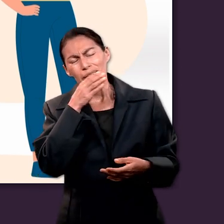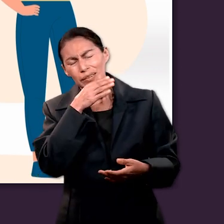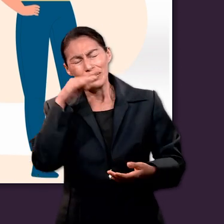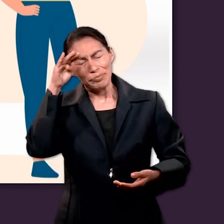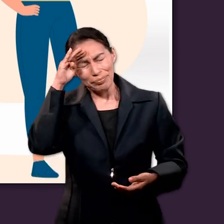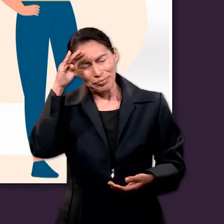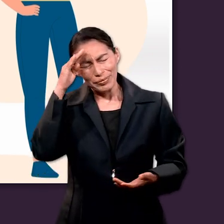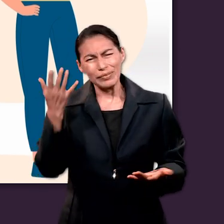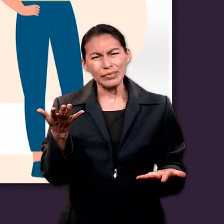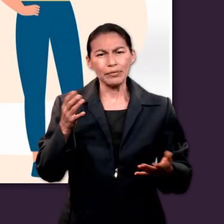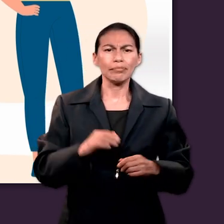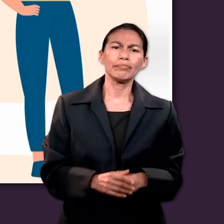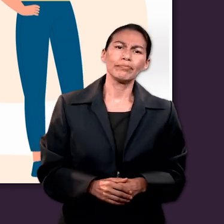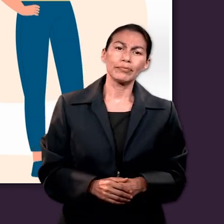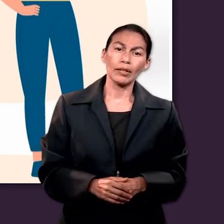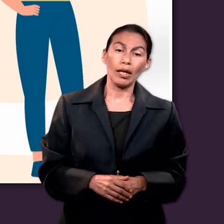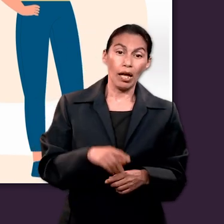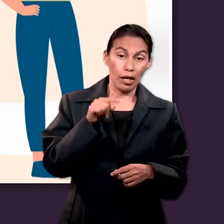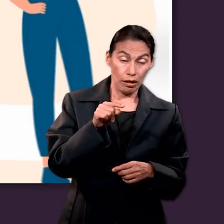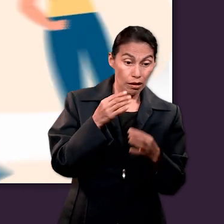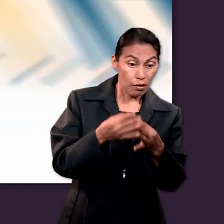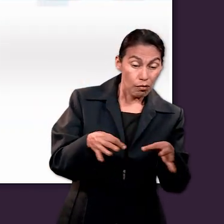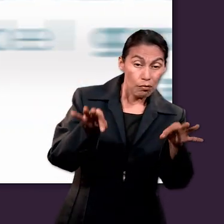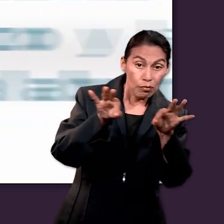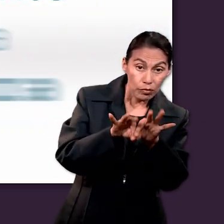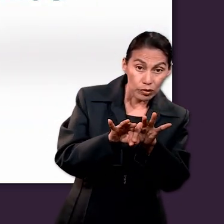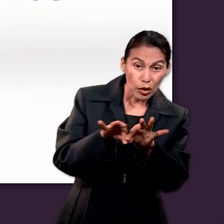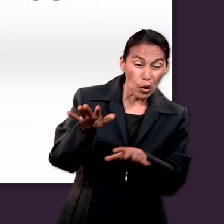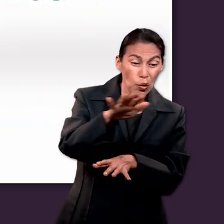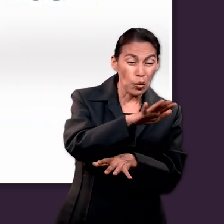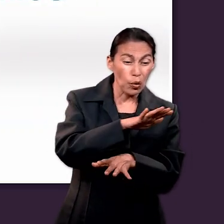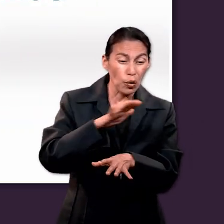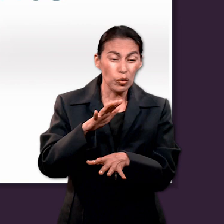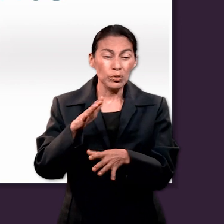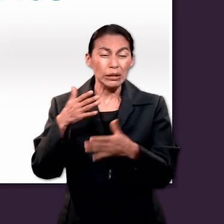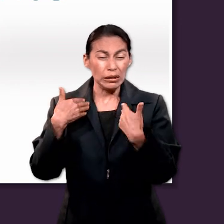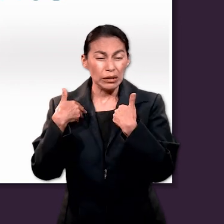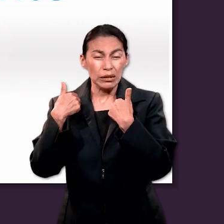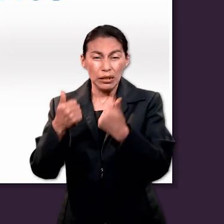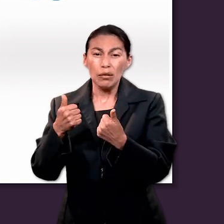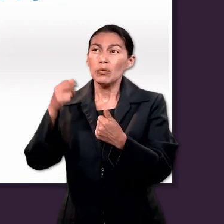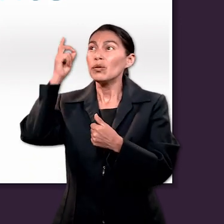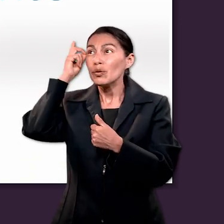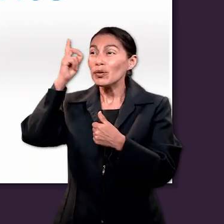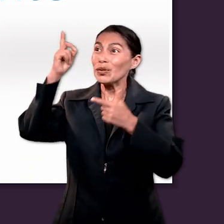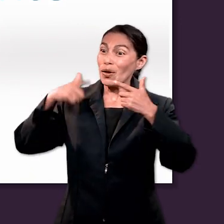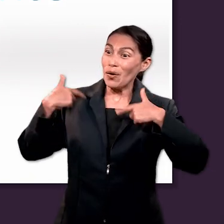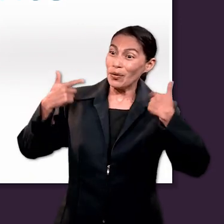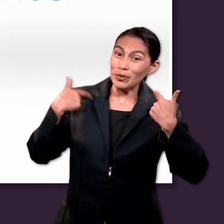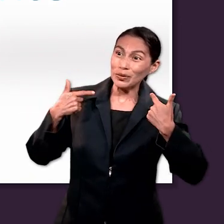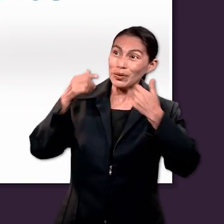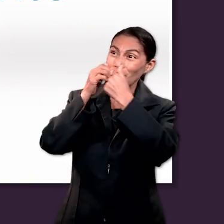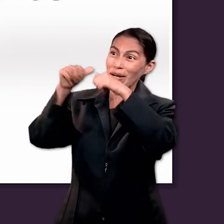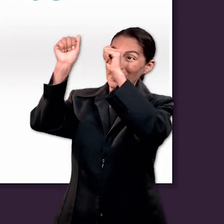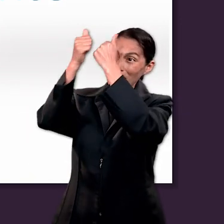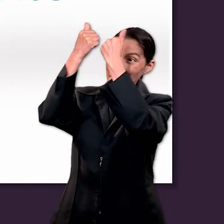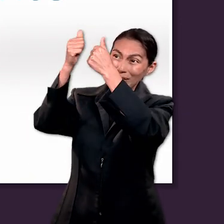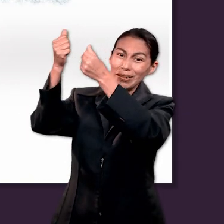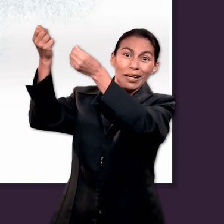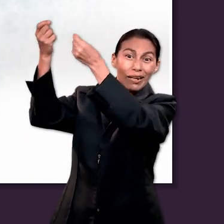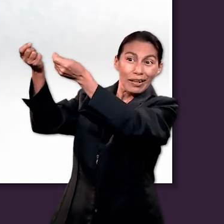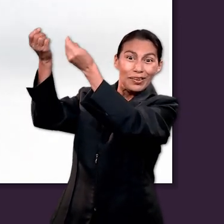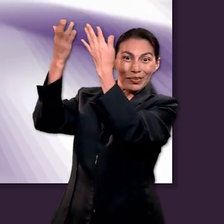paradojas del cristianismo. Nuevamente, lo esencial aquí es comprender la fuente del gozo y la